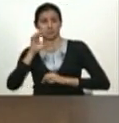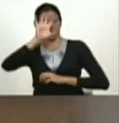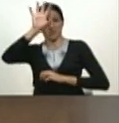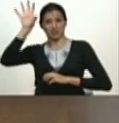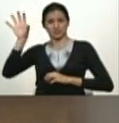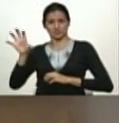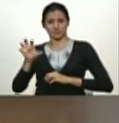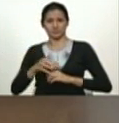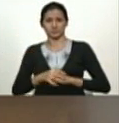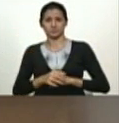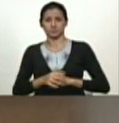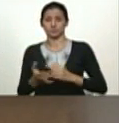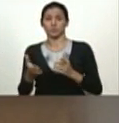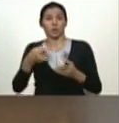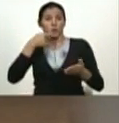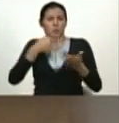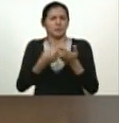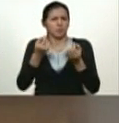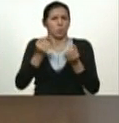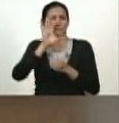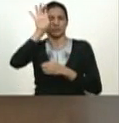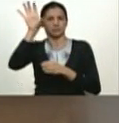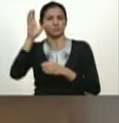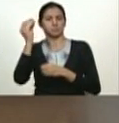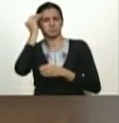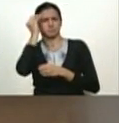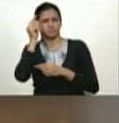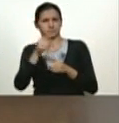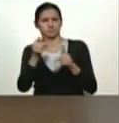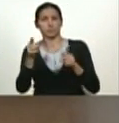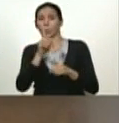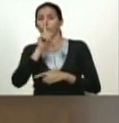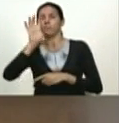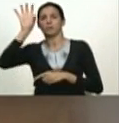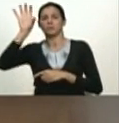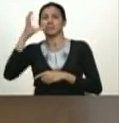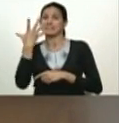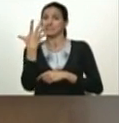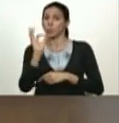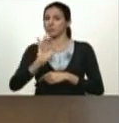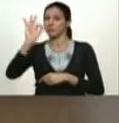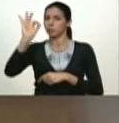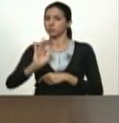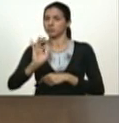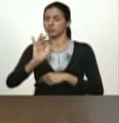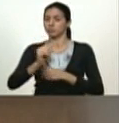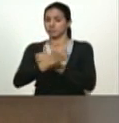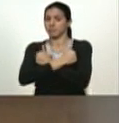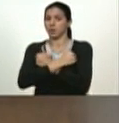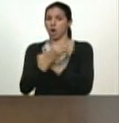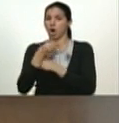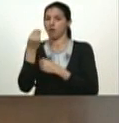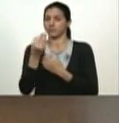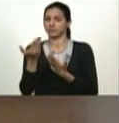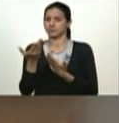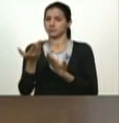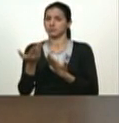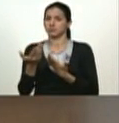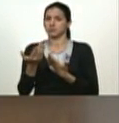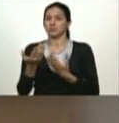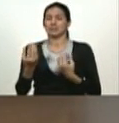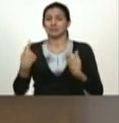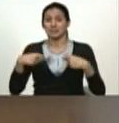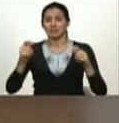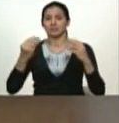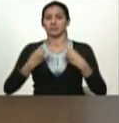no voy a nombrar ningún país pero ustedes se imaginarán un país con 50% de desempleo juvenil sobreviviendo yo